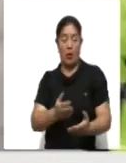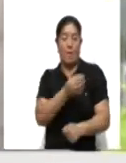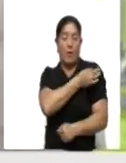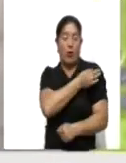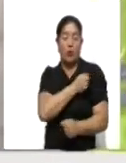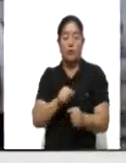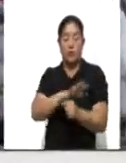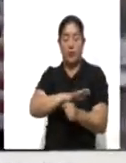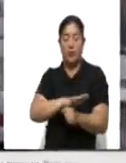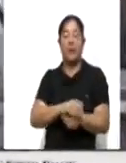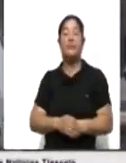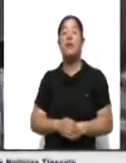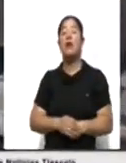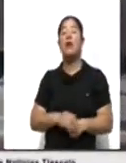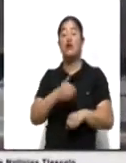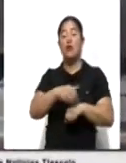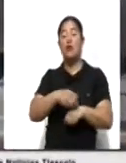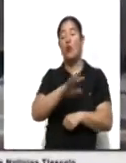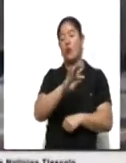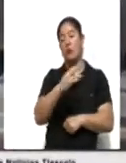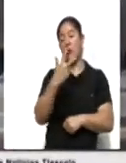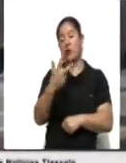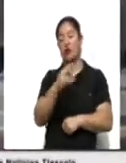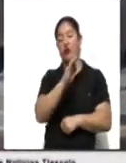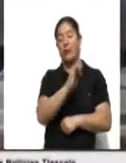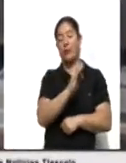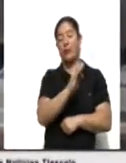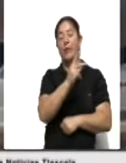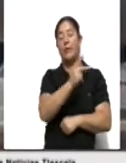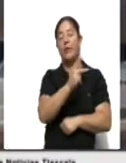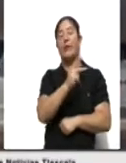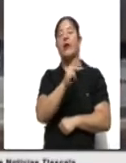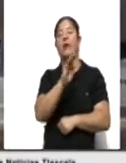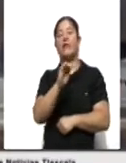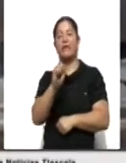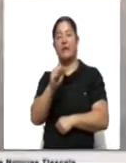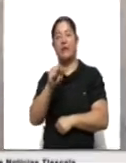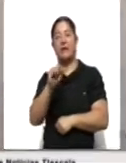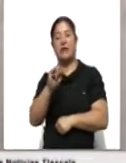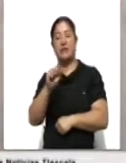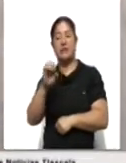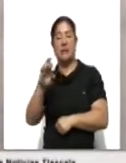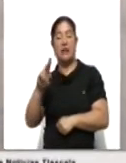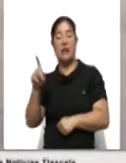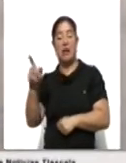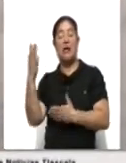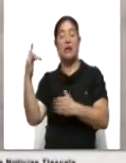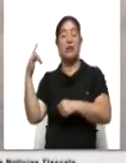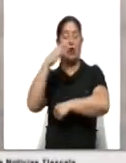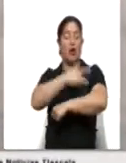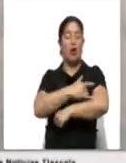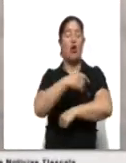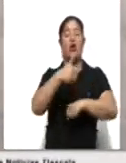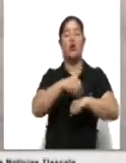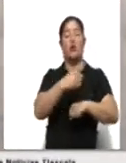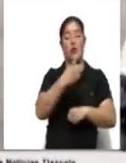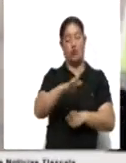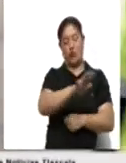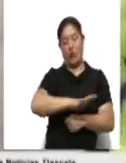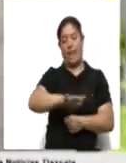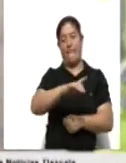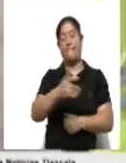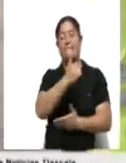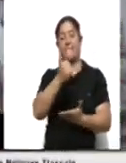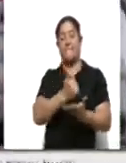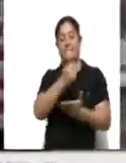Se trata del embarque 48 de Pfizer que llegó a la Terminal 1 del Aeropuerto Internacional de la Ciudad de México. Sumado a las anteriores entregas,